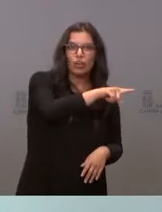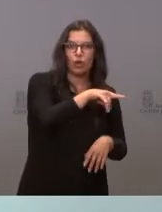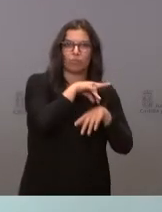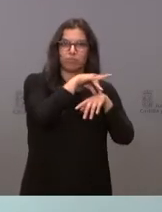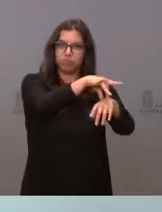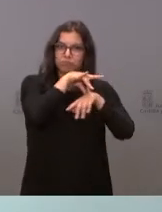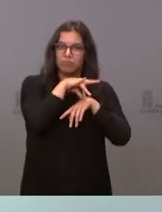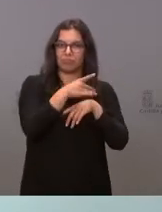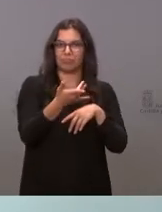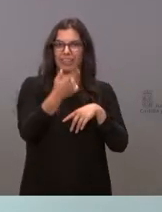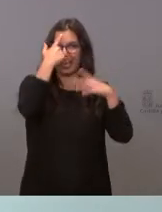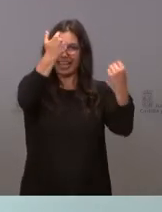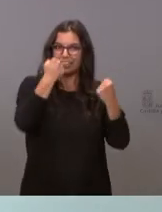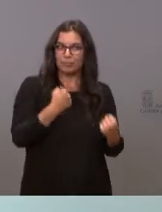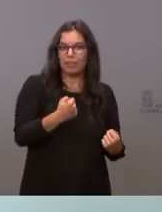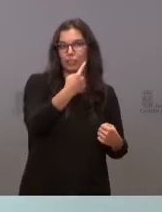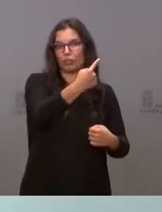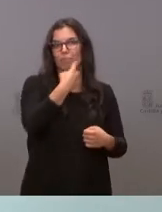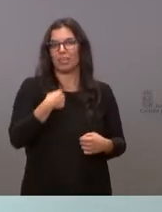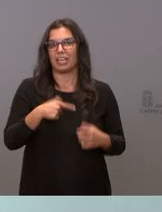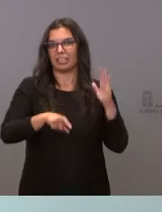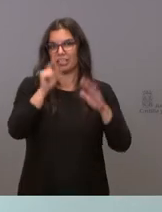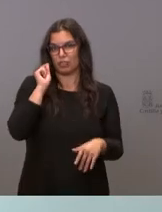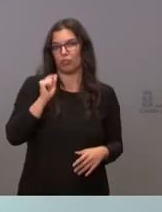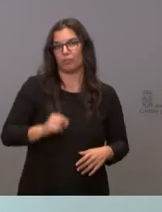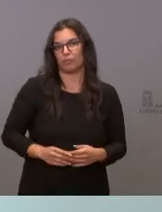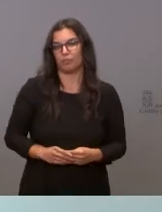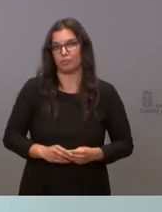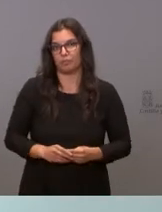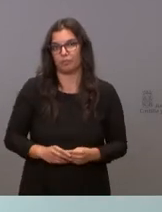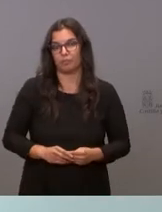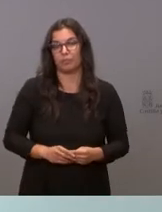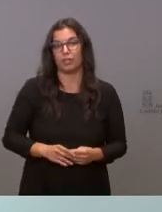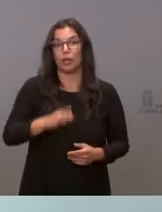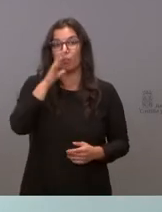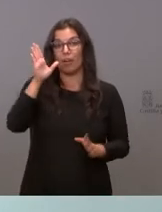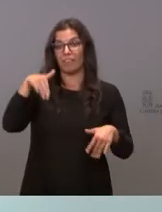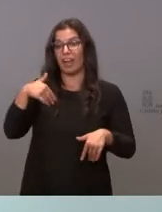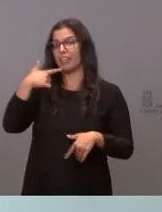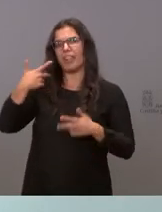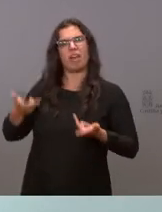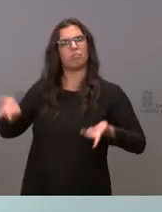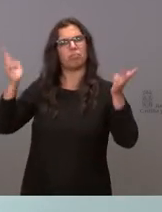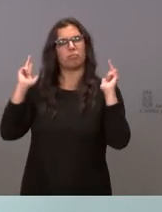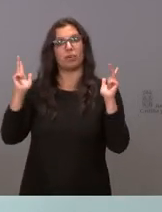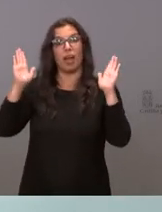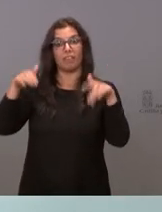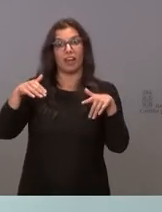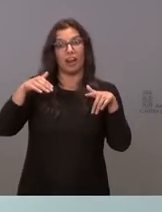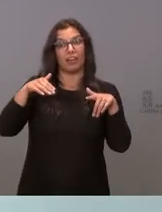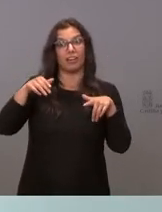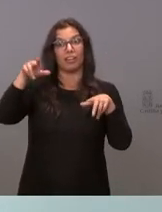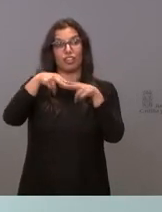expertos, quienes tomen una decisión de estas características. Porque se ha trasladado a la sociedad algo muy grave,